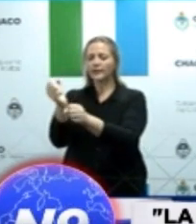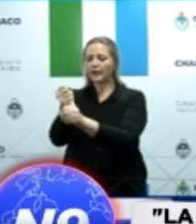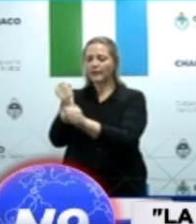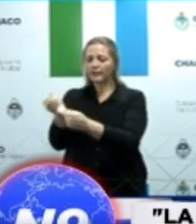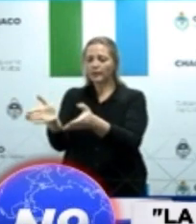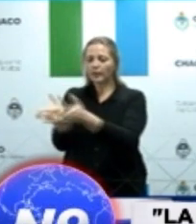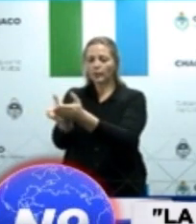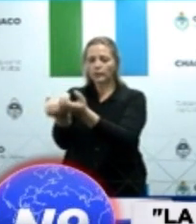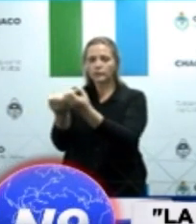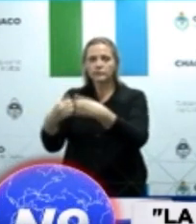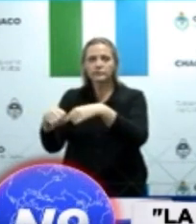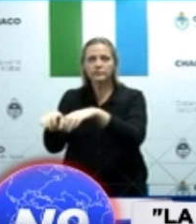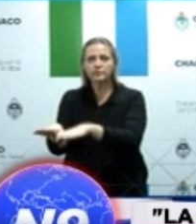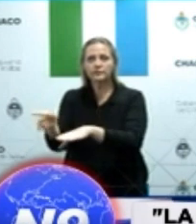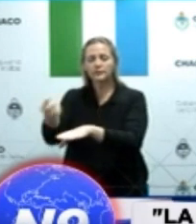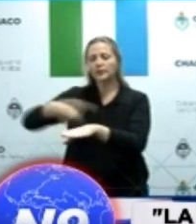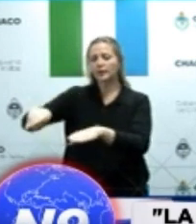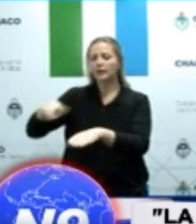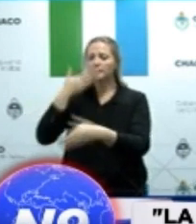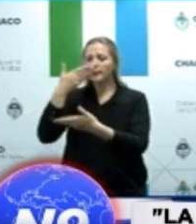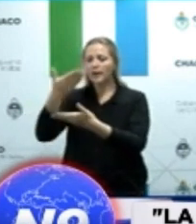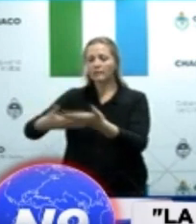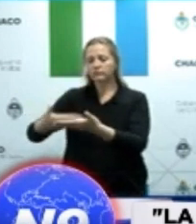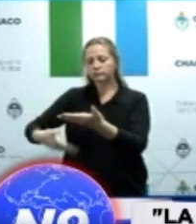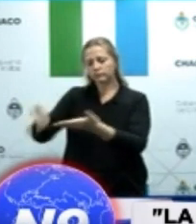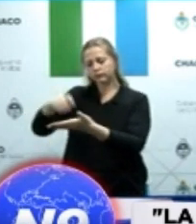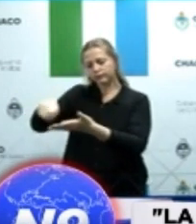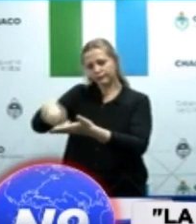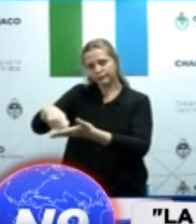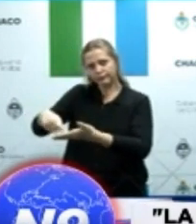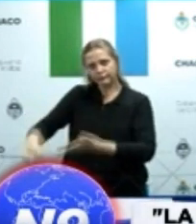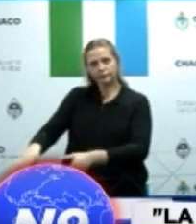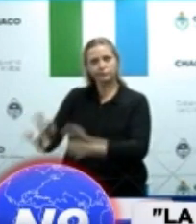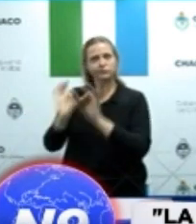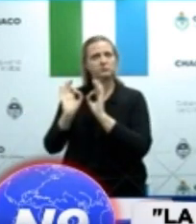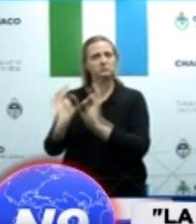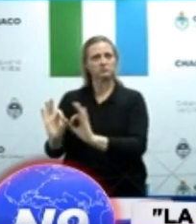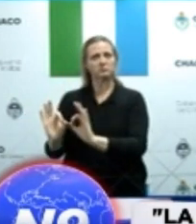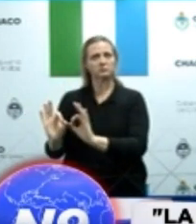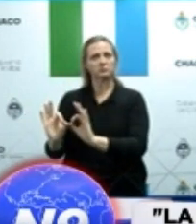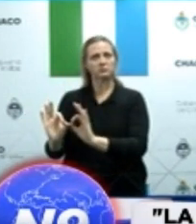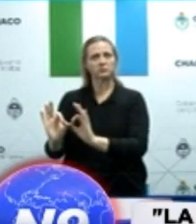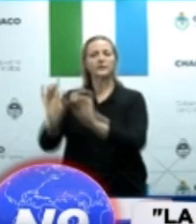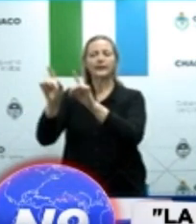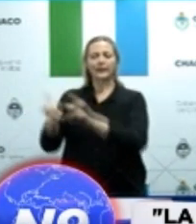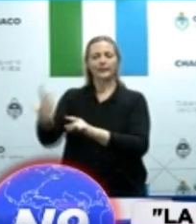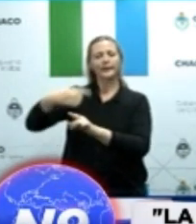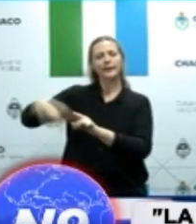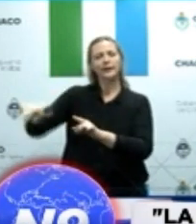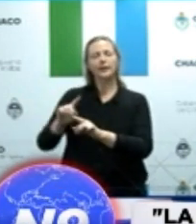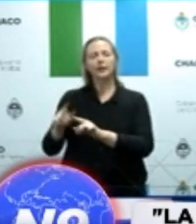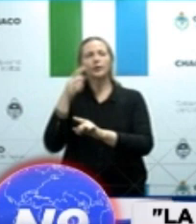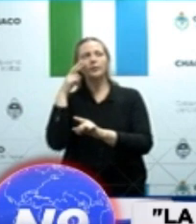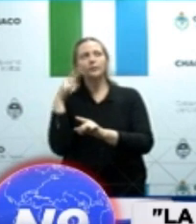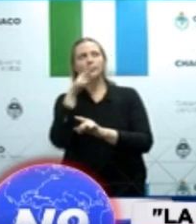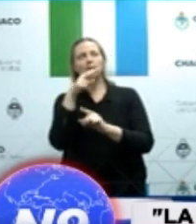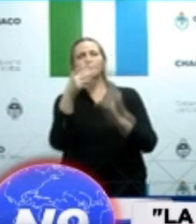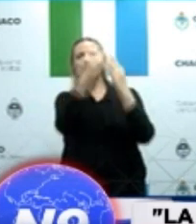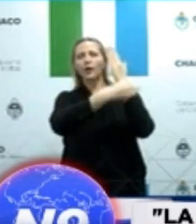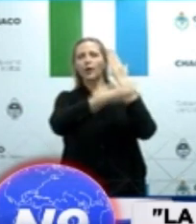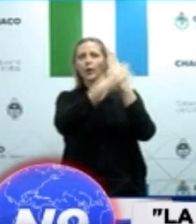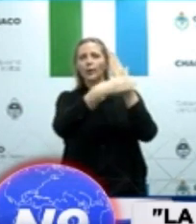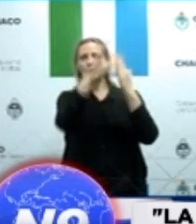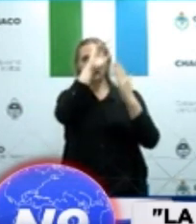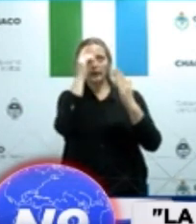Pero a su vez, claramente, ¿qué opinan el comité de expertos de la provincia del Chaco? Obviamente, lo que opinan todos respecto a la